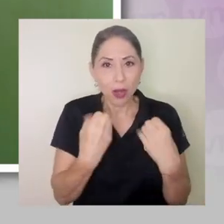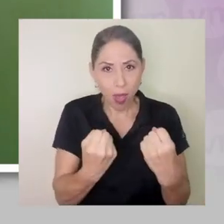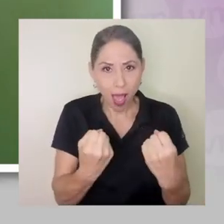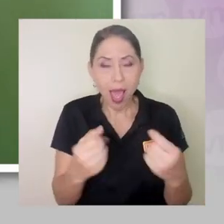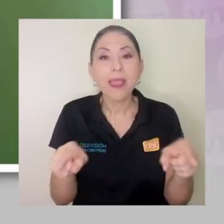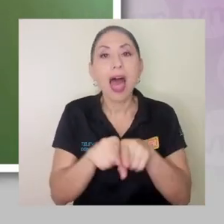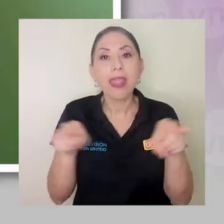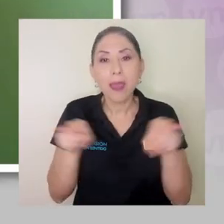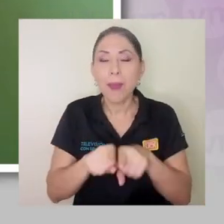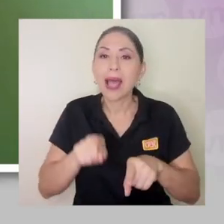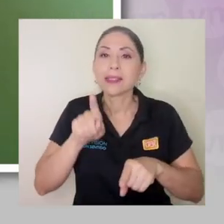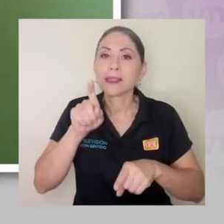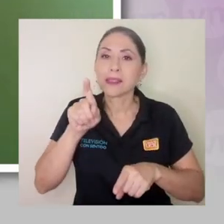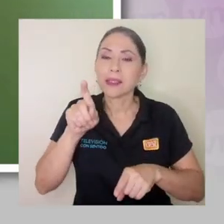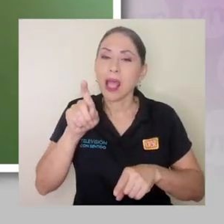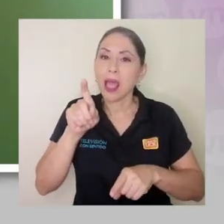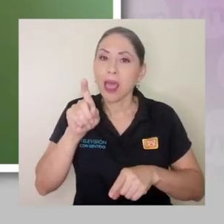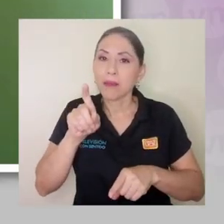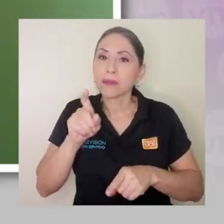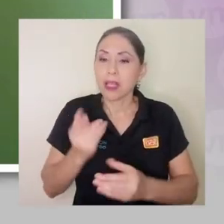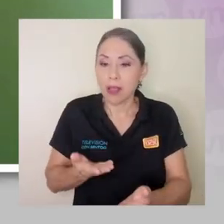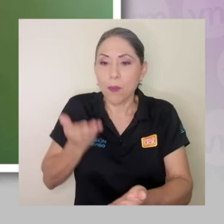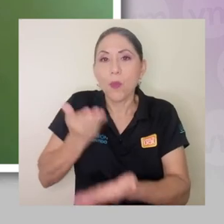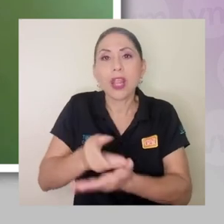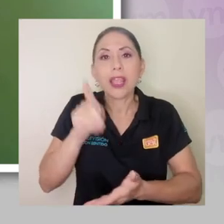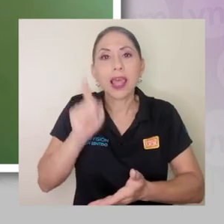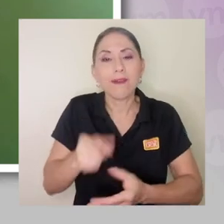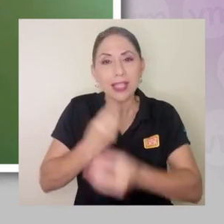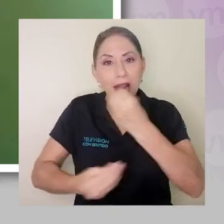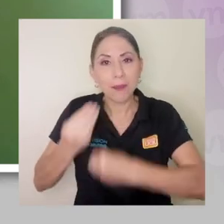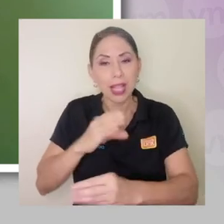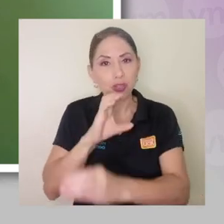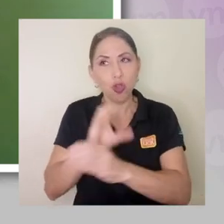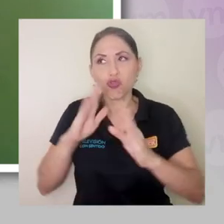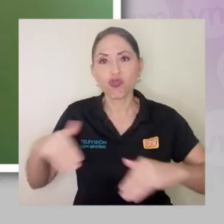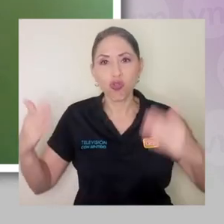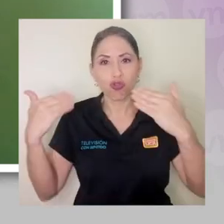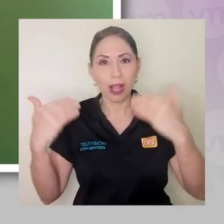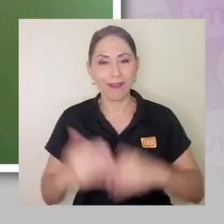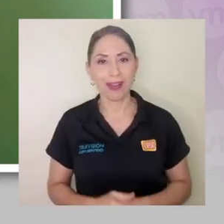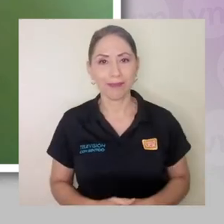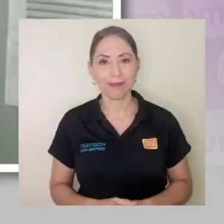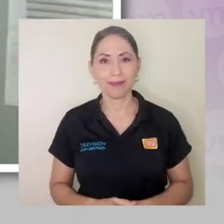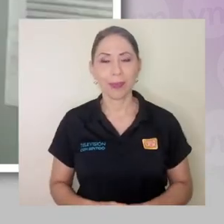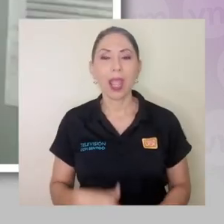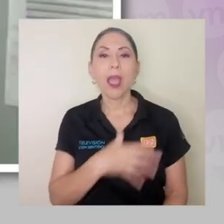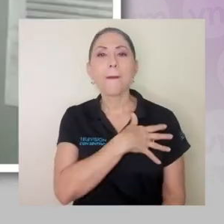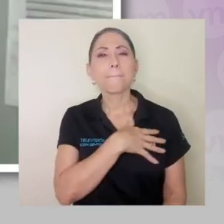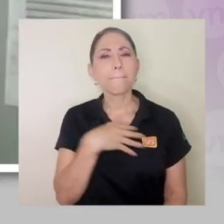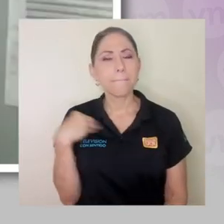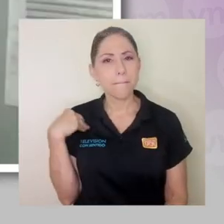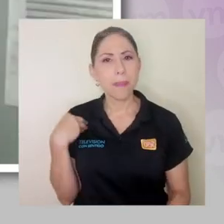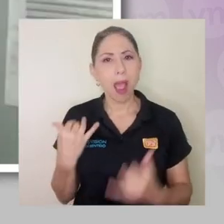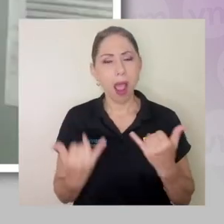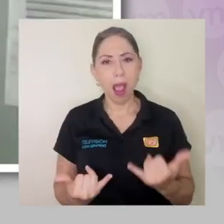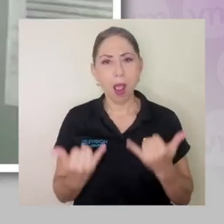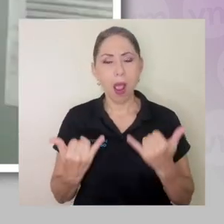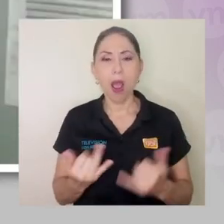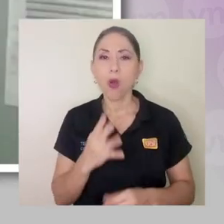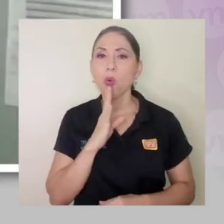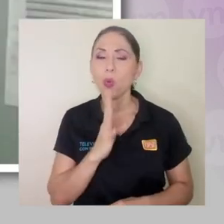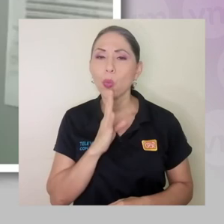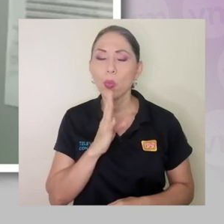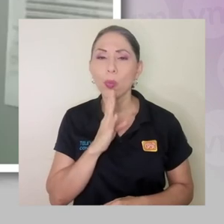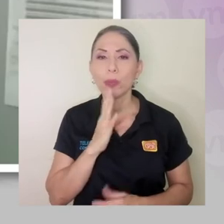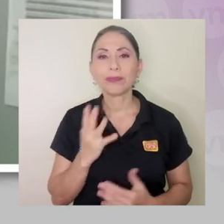tiene que ser saludable, sino que además se está proponiendo que tiene que ser sostenible. Me gustaría, tal vez,